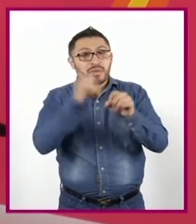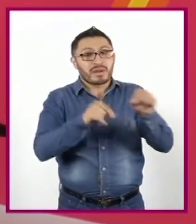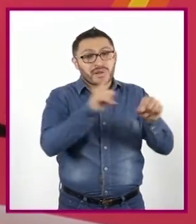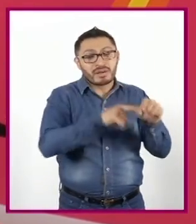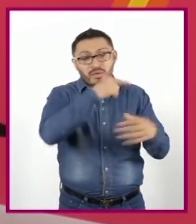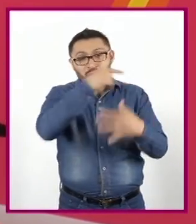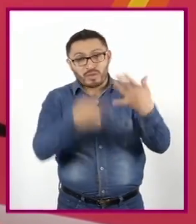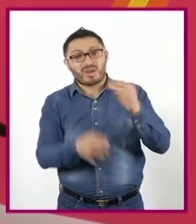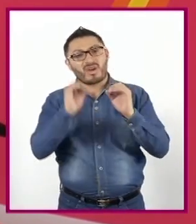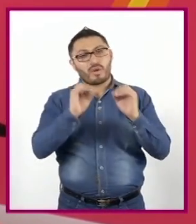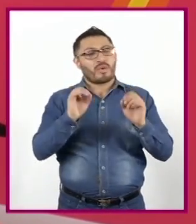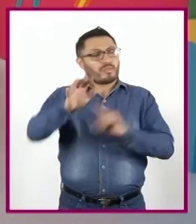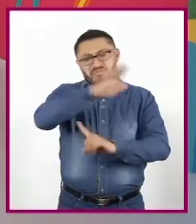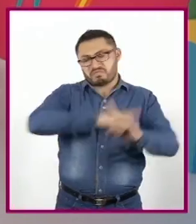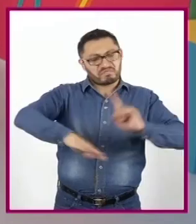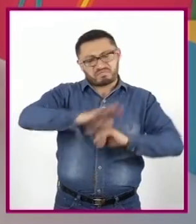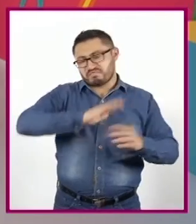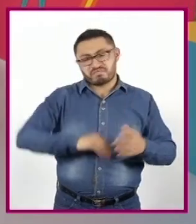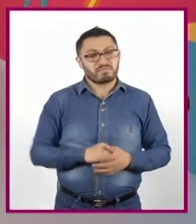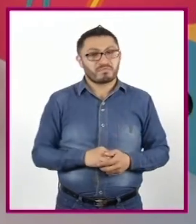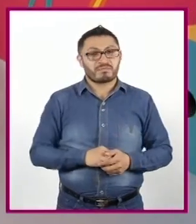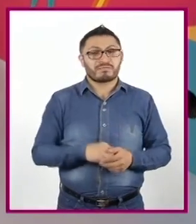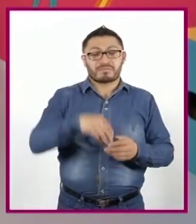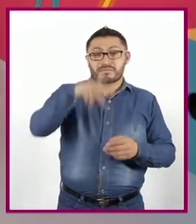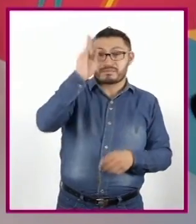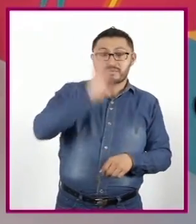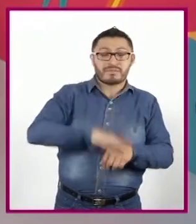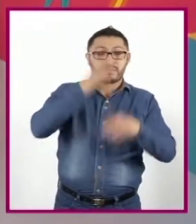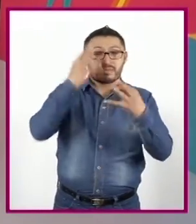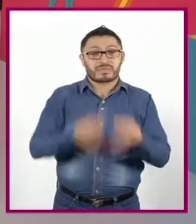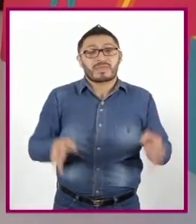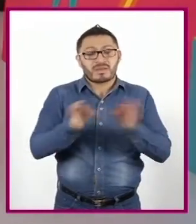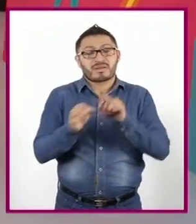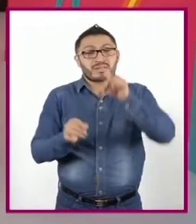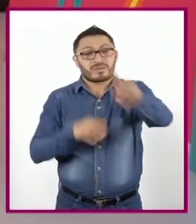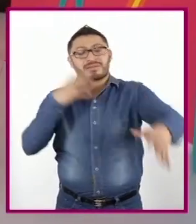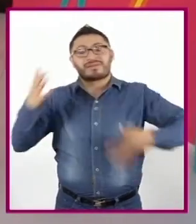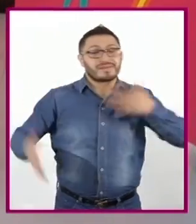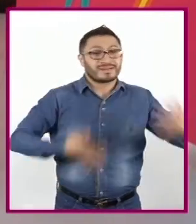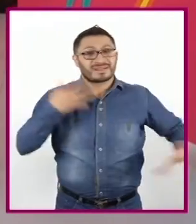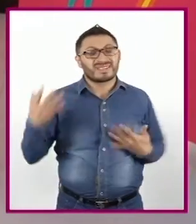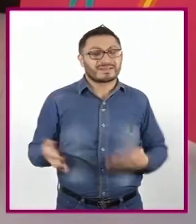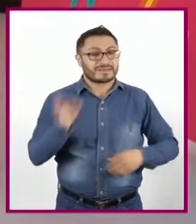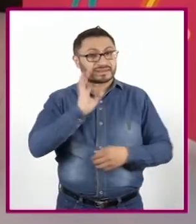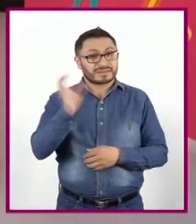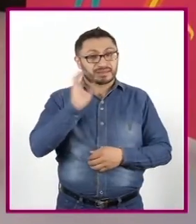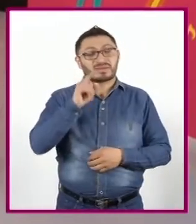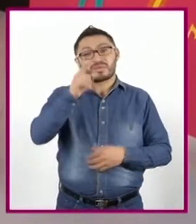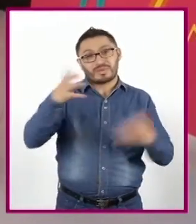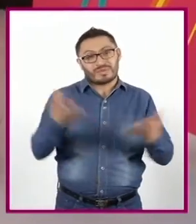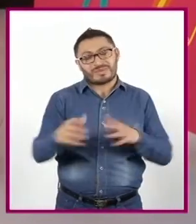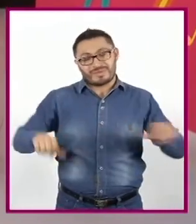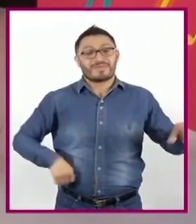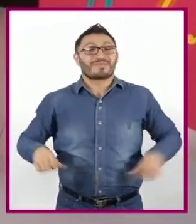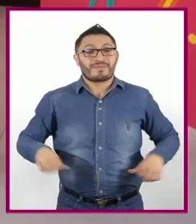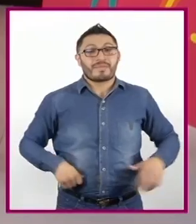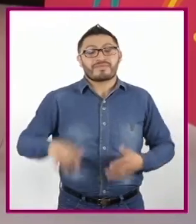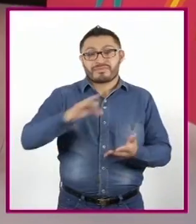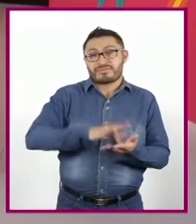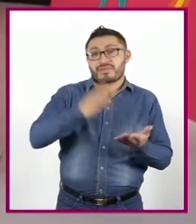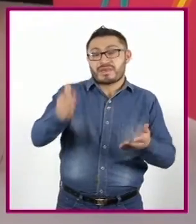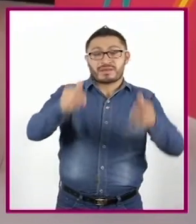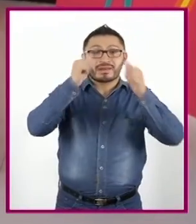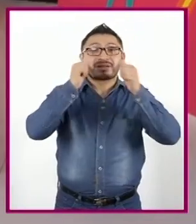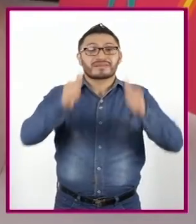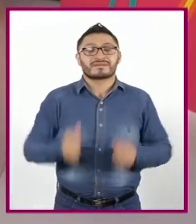O lo que tengan A su alcance Pero sobre todo Diviértanse Mientras lo hacen Agradecemos su